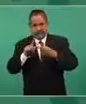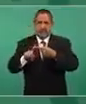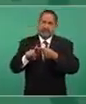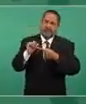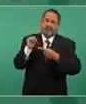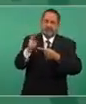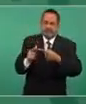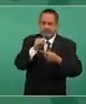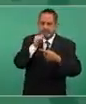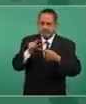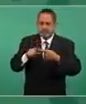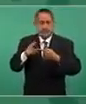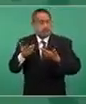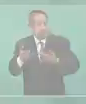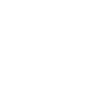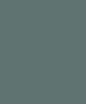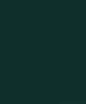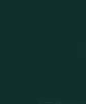escépticos.